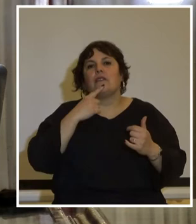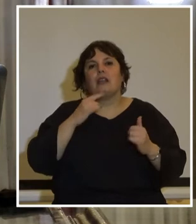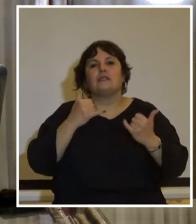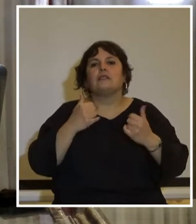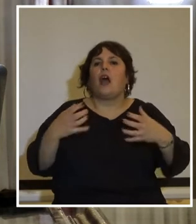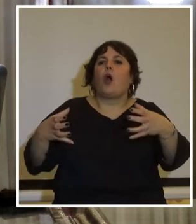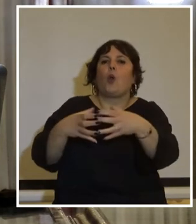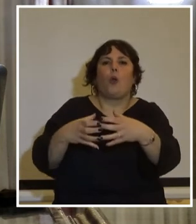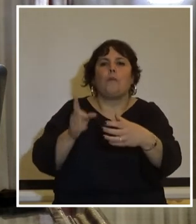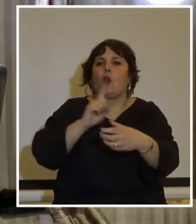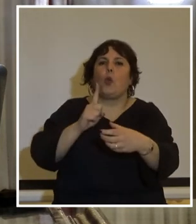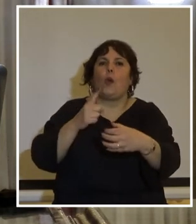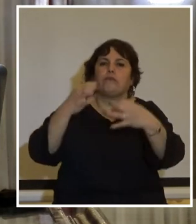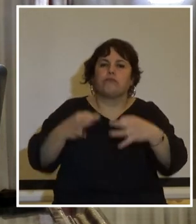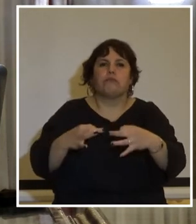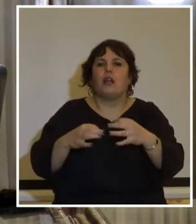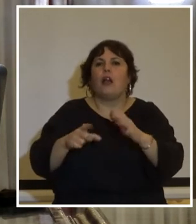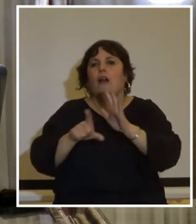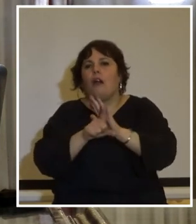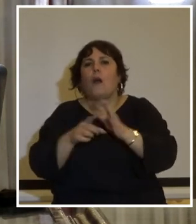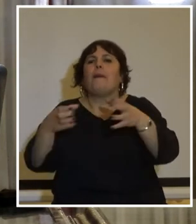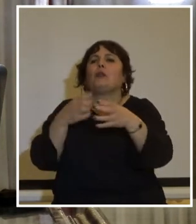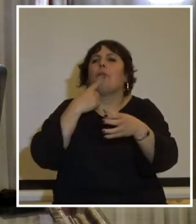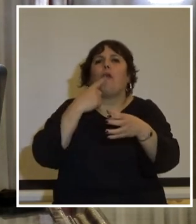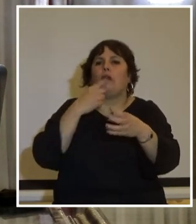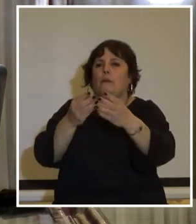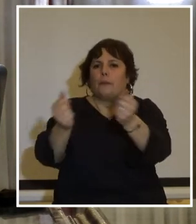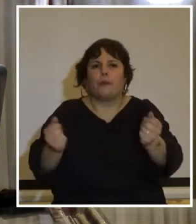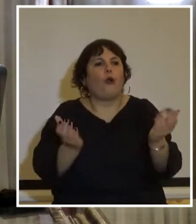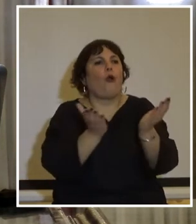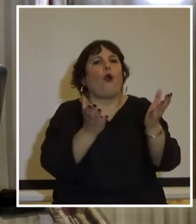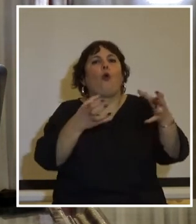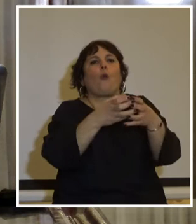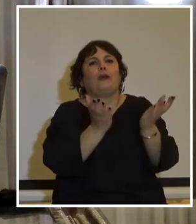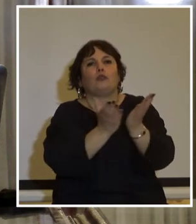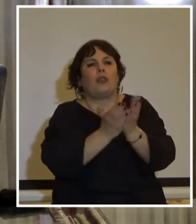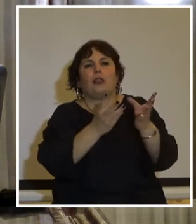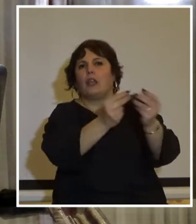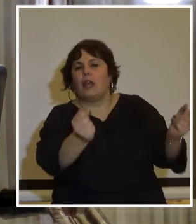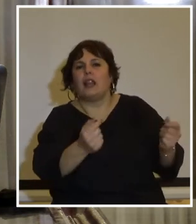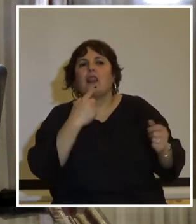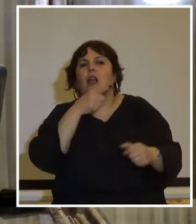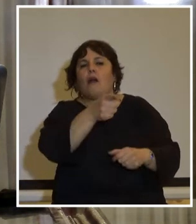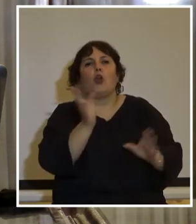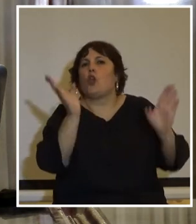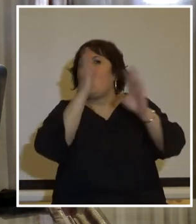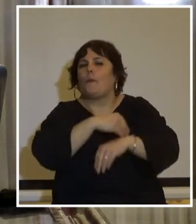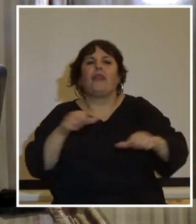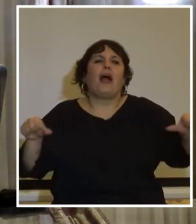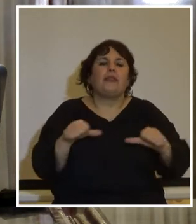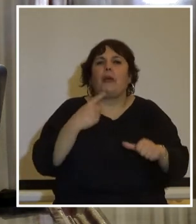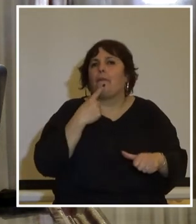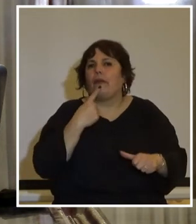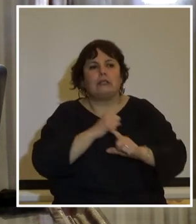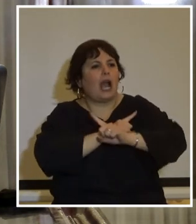ilícitas y su consiguiente disilusión de determinados partidos políticos y grupos estudiantiles resolviendo que tales partidos no puedan realizar actividad política